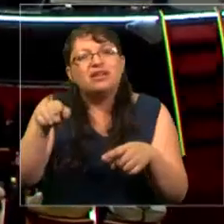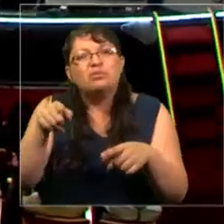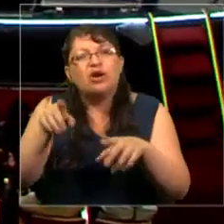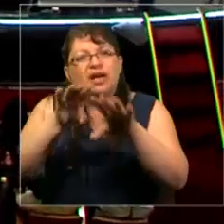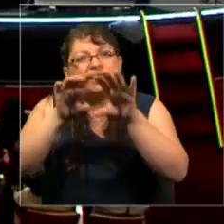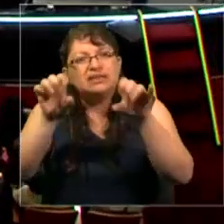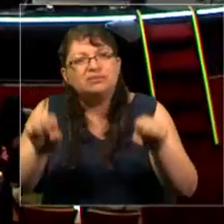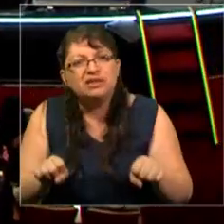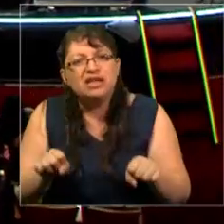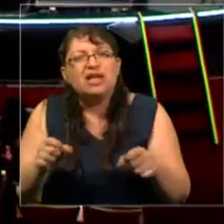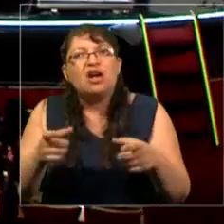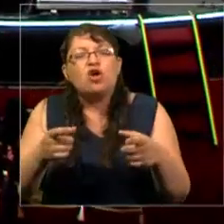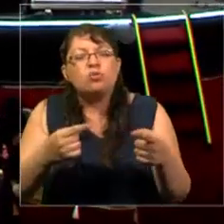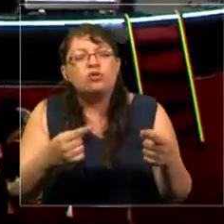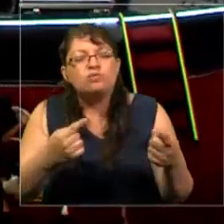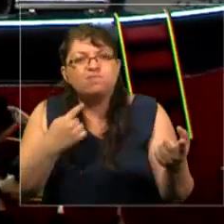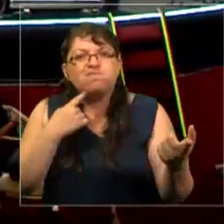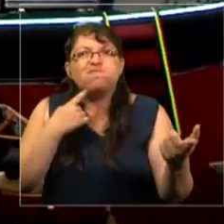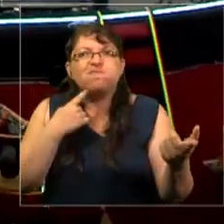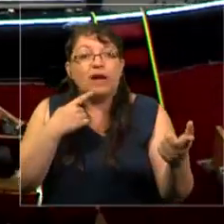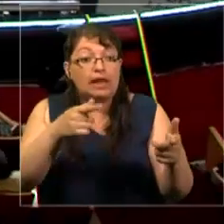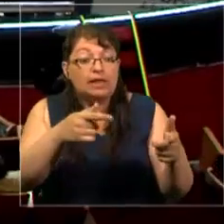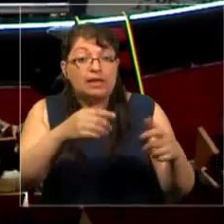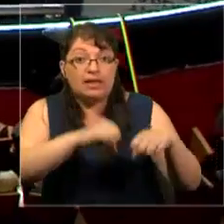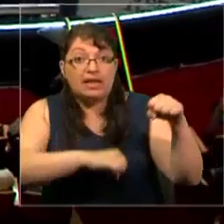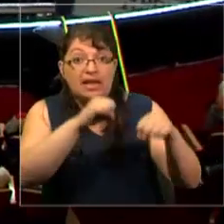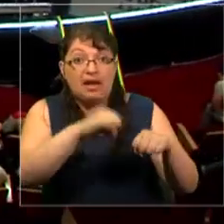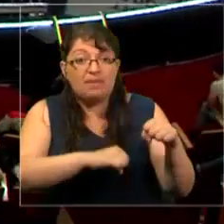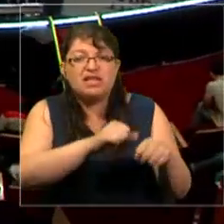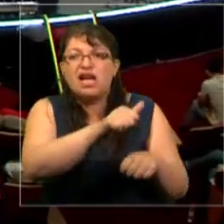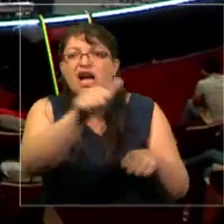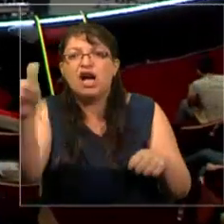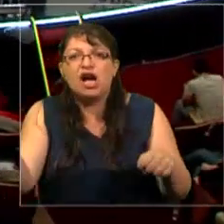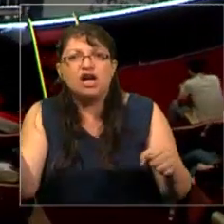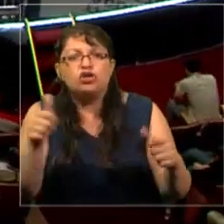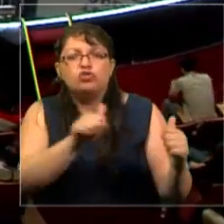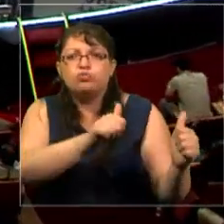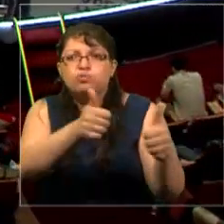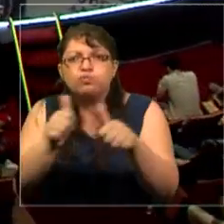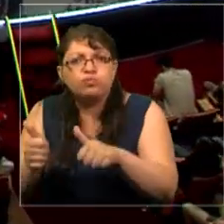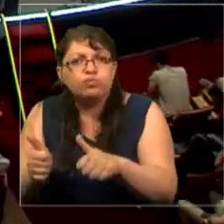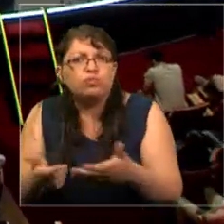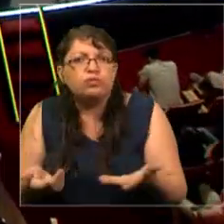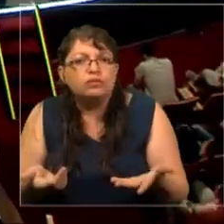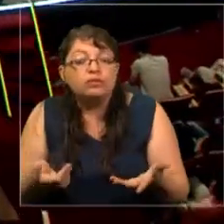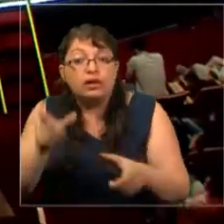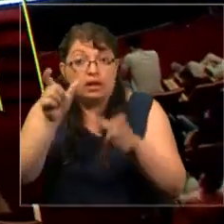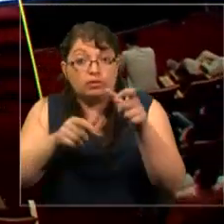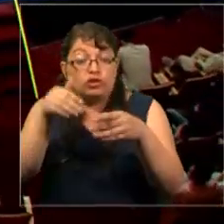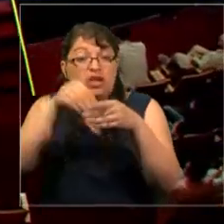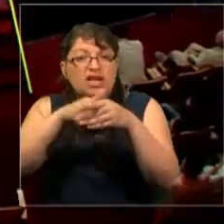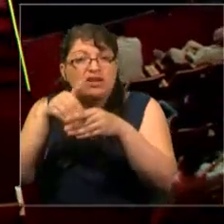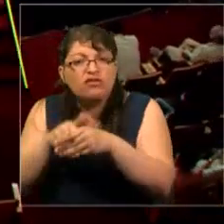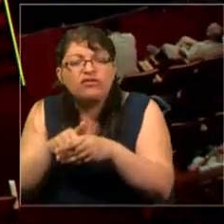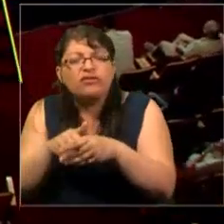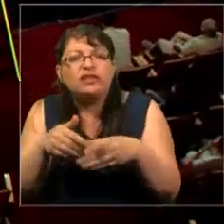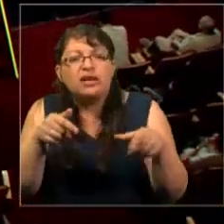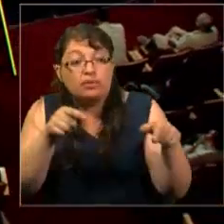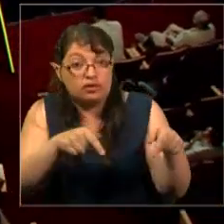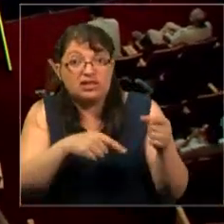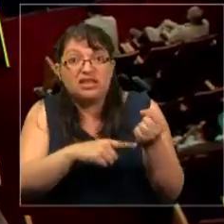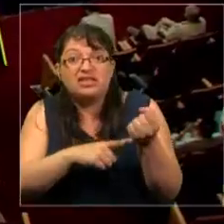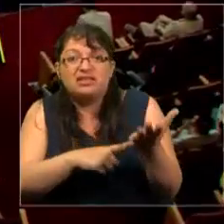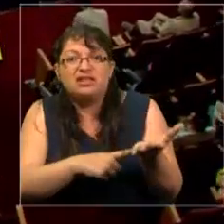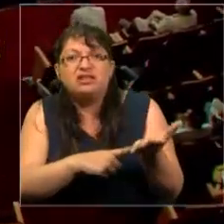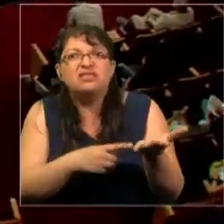amenaza de Cambridge Analytica hacia todos, los votantes a través de esta tecnología